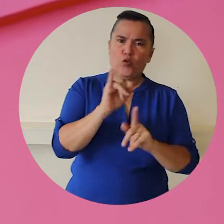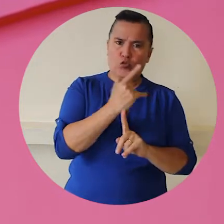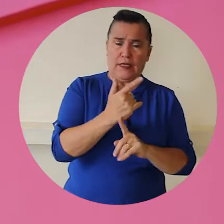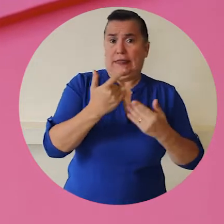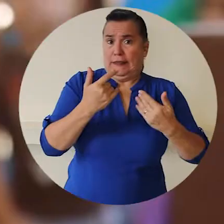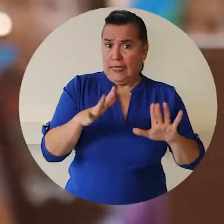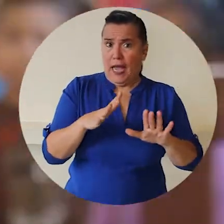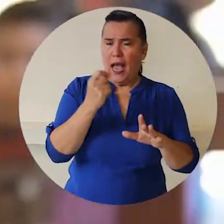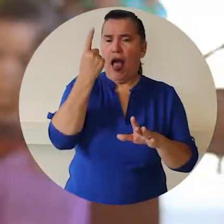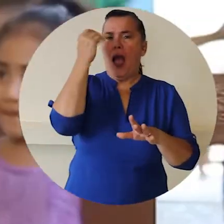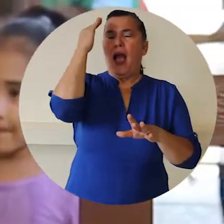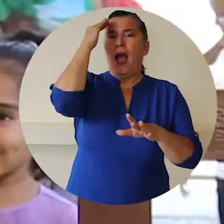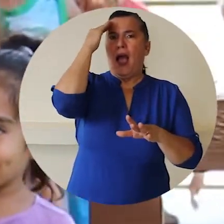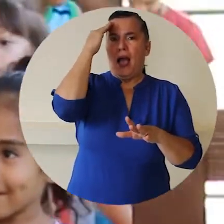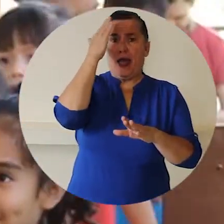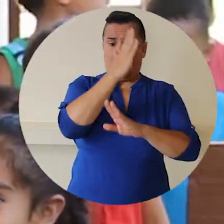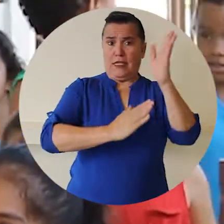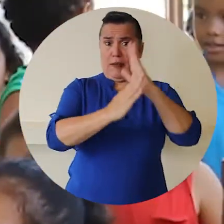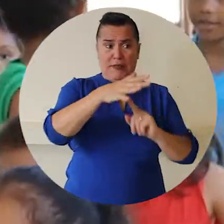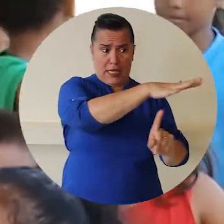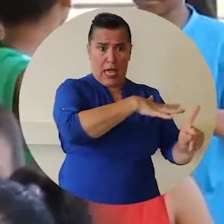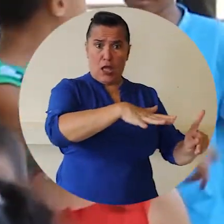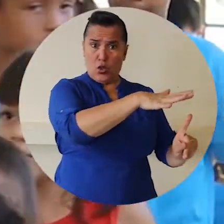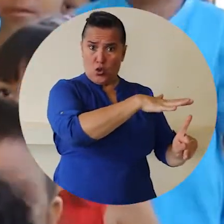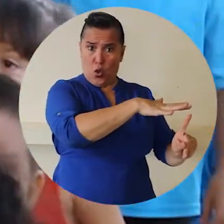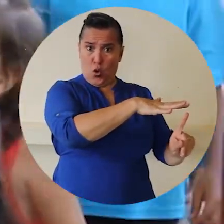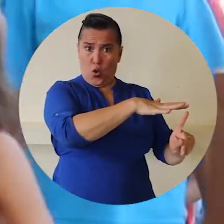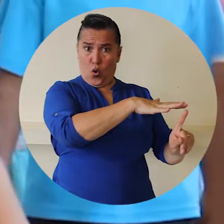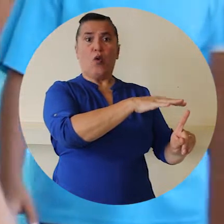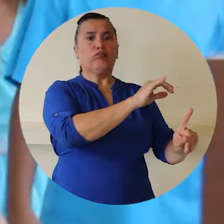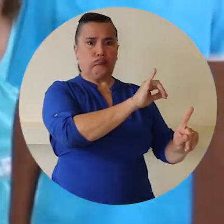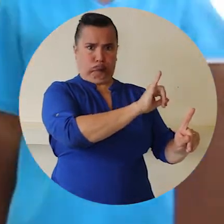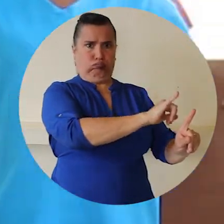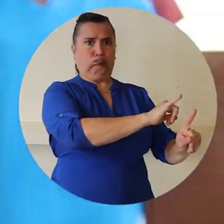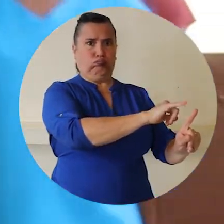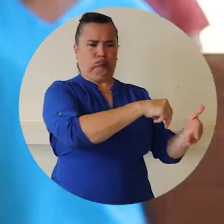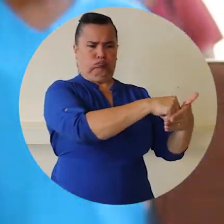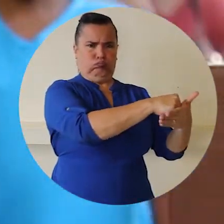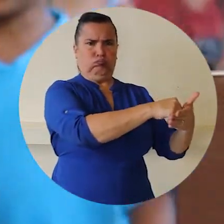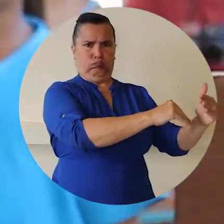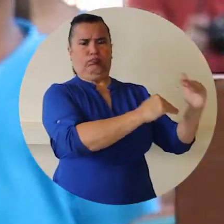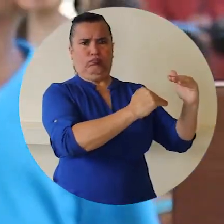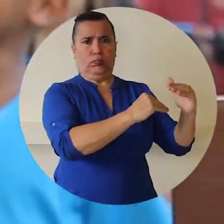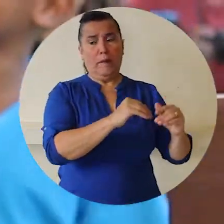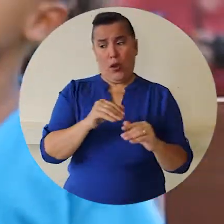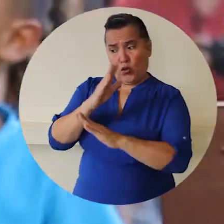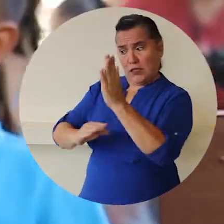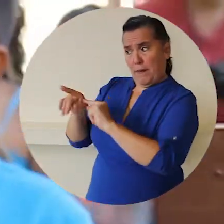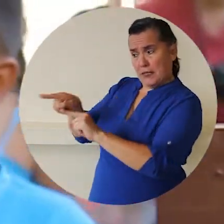del modelo social. Una vez que comprendamos que la discapacidad está en el entorno y no en la persona, es